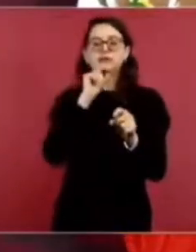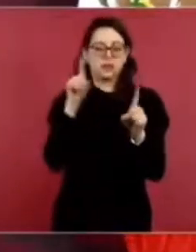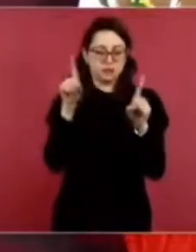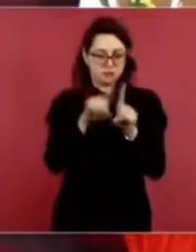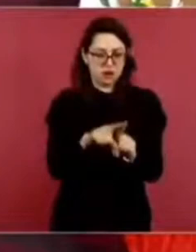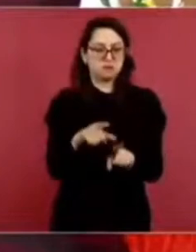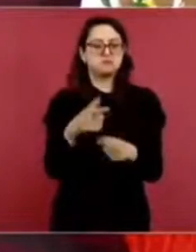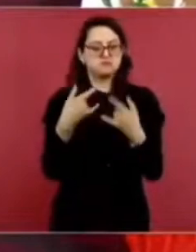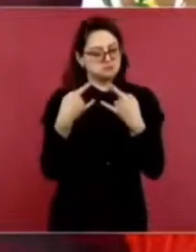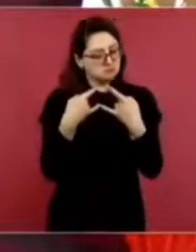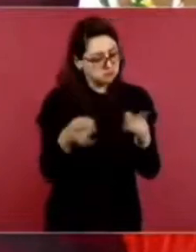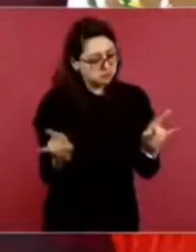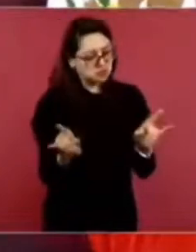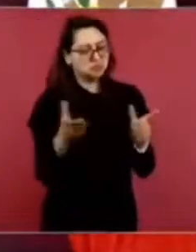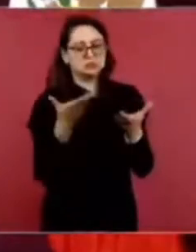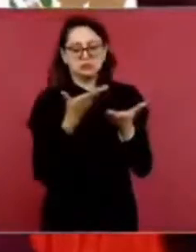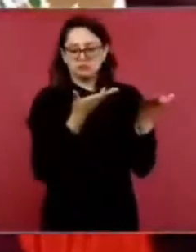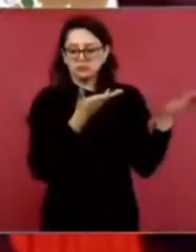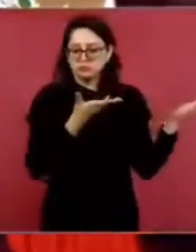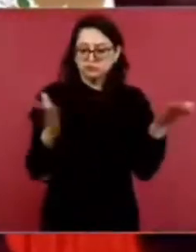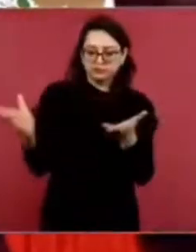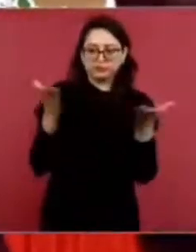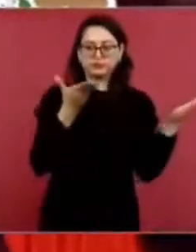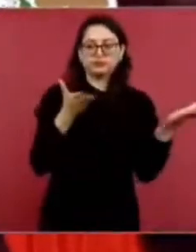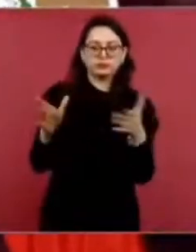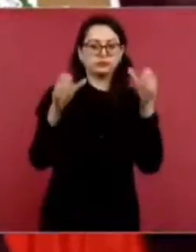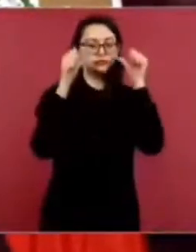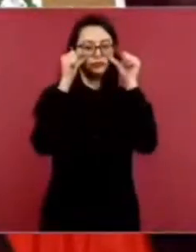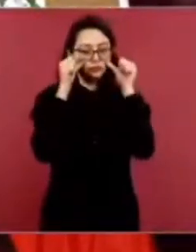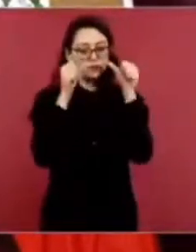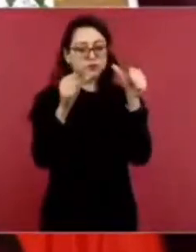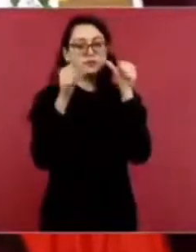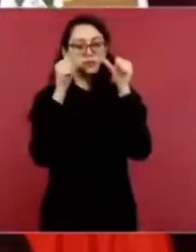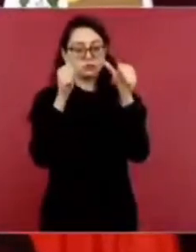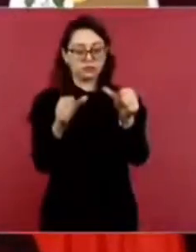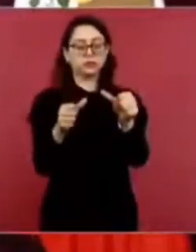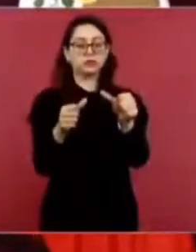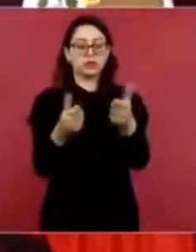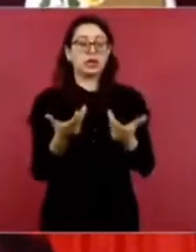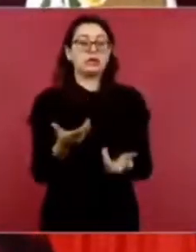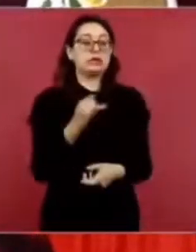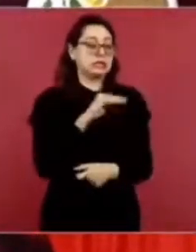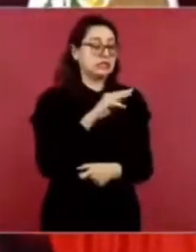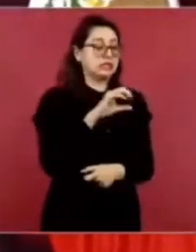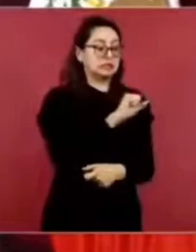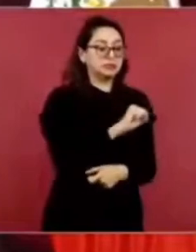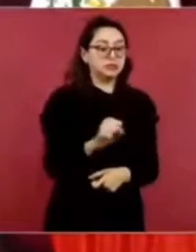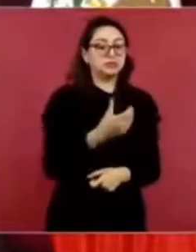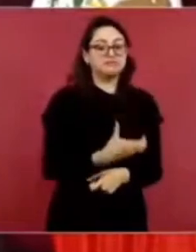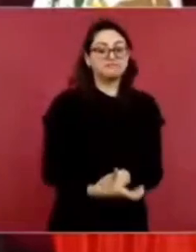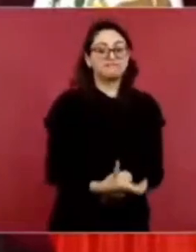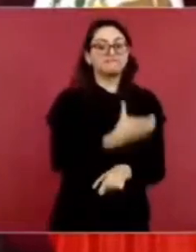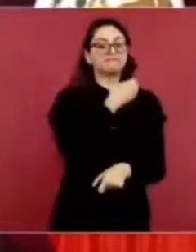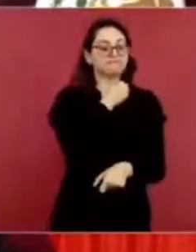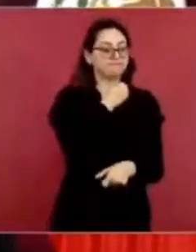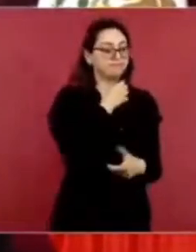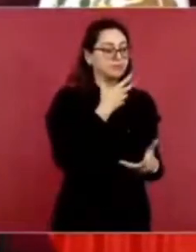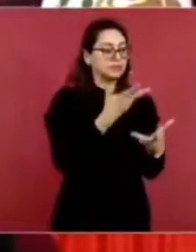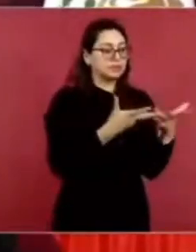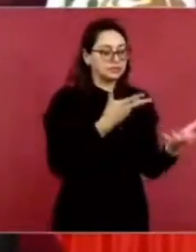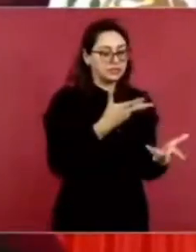Mucha consulta del Seguro Social se pasó a estos hospitales privados para dejar